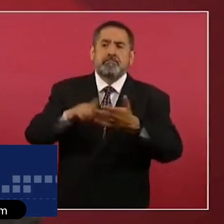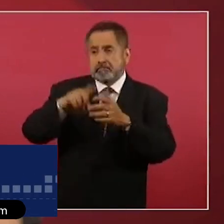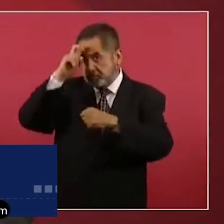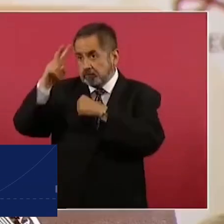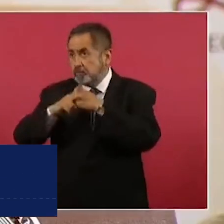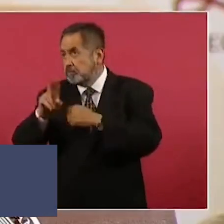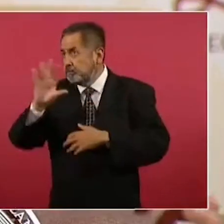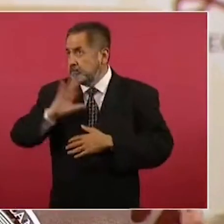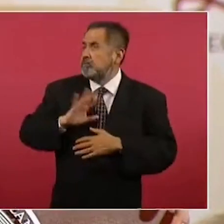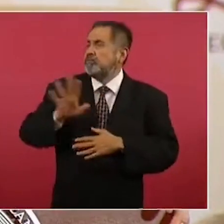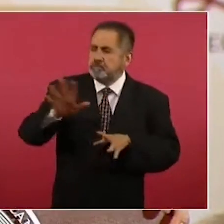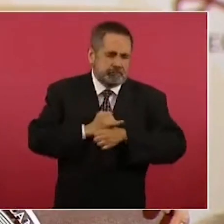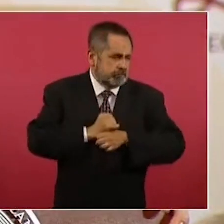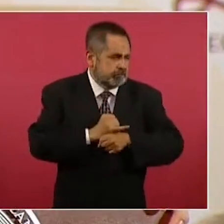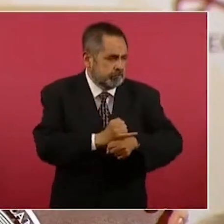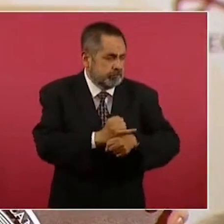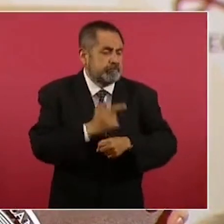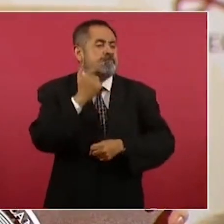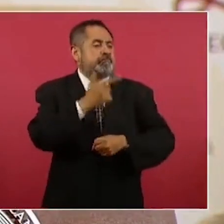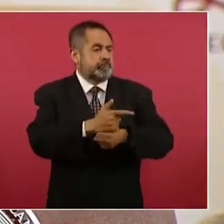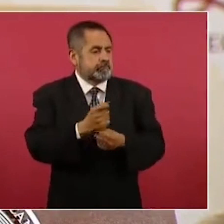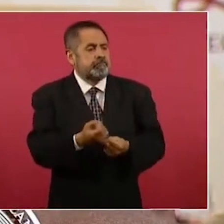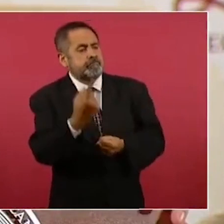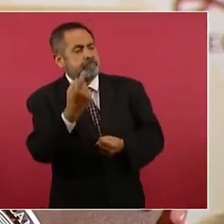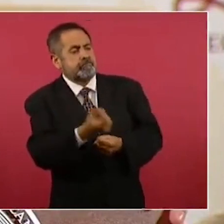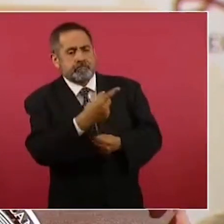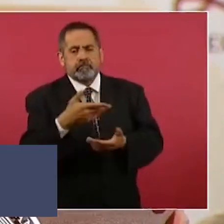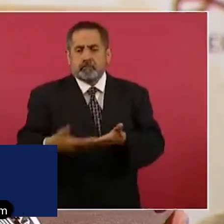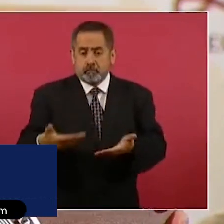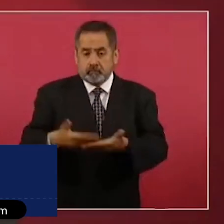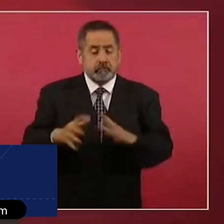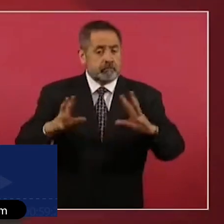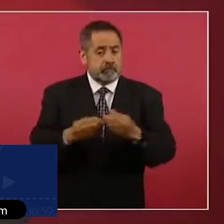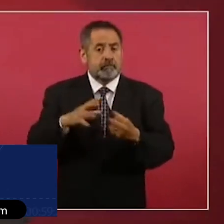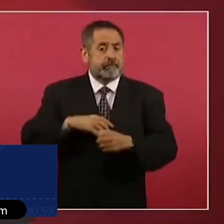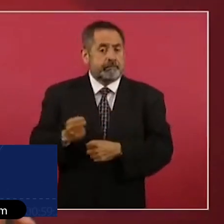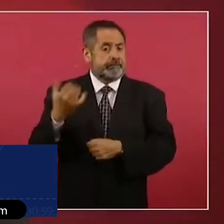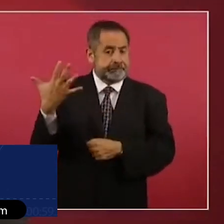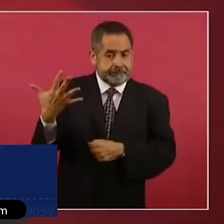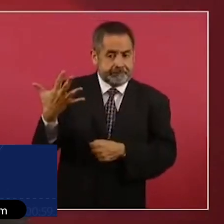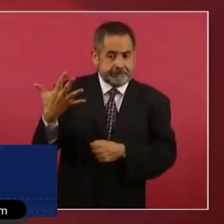y ya comentamos que tenemos algunos casos. En este momento ya llevamos cinco casos en México,